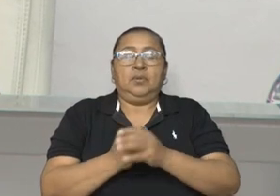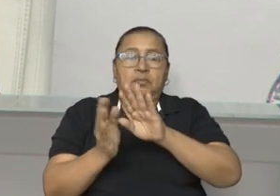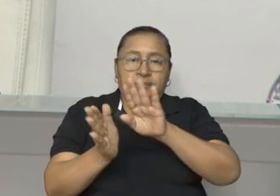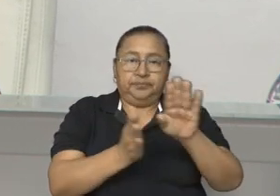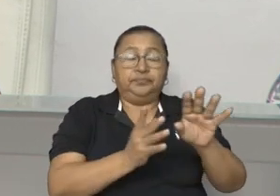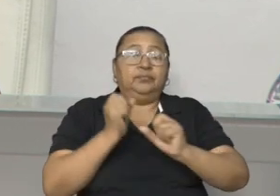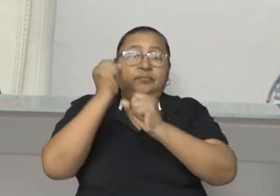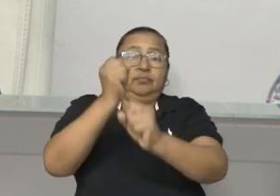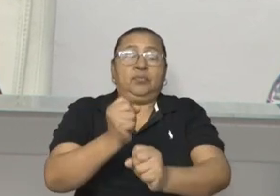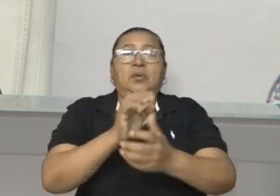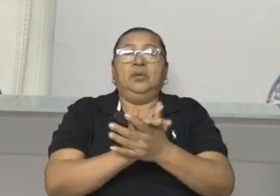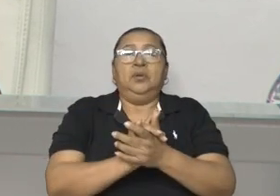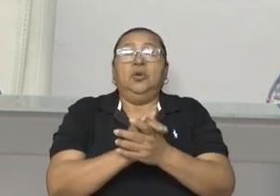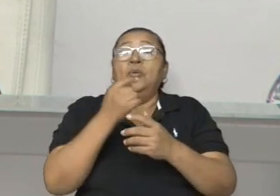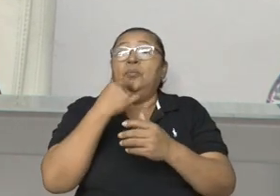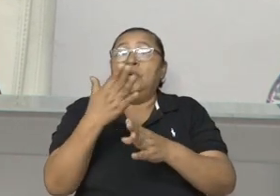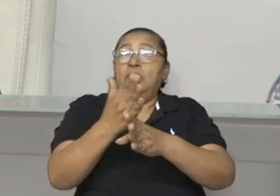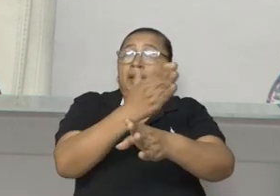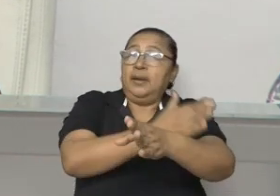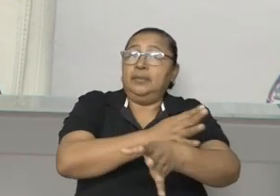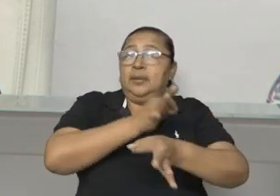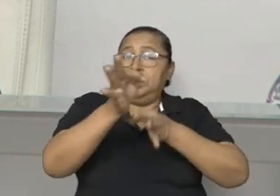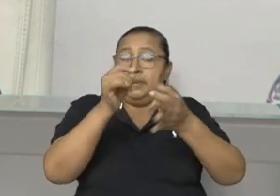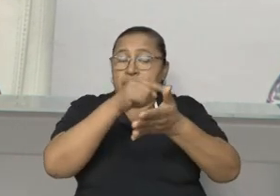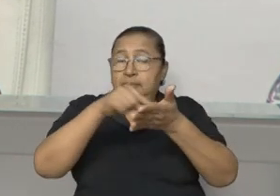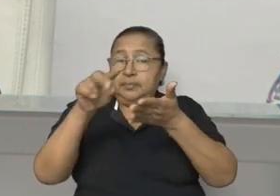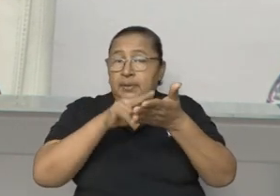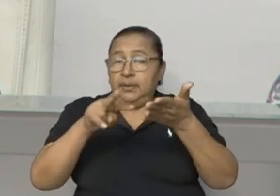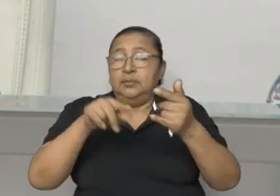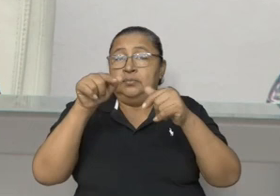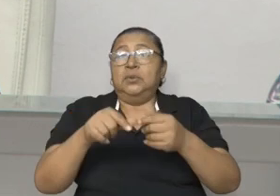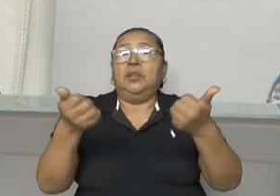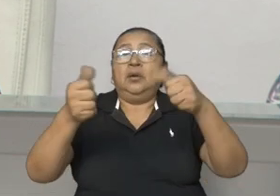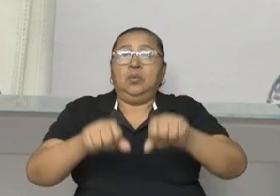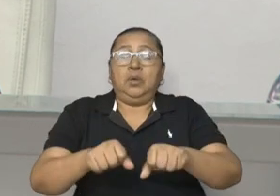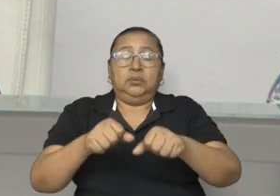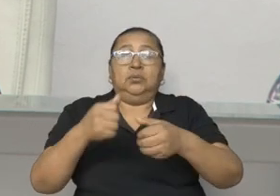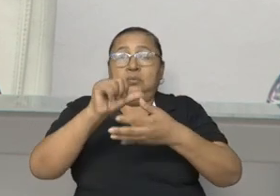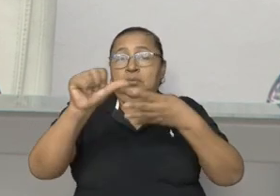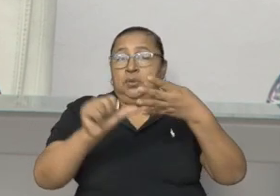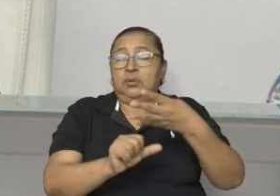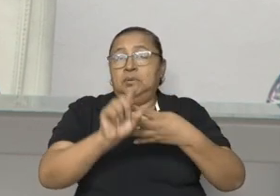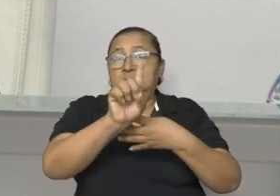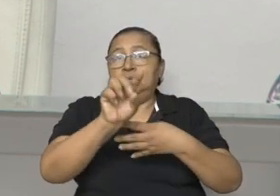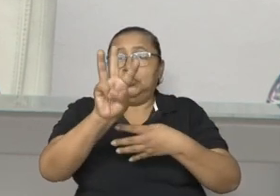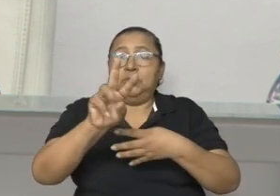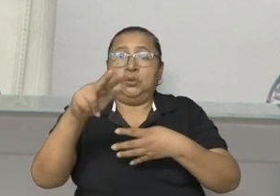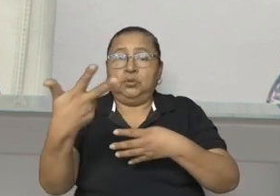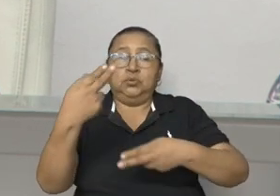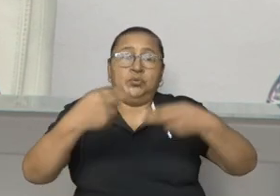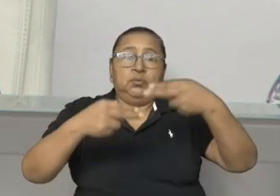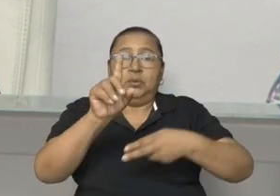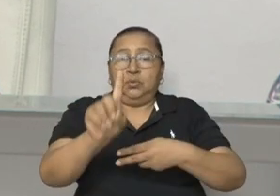Fundamentación. Por las razones anteriormente mencionadas y con fundamento en los artículos 138,